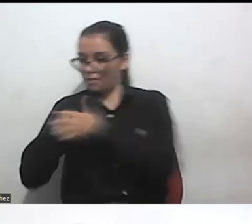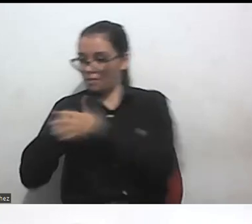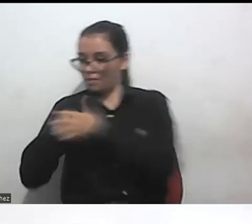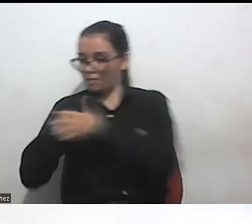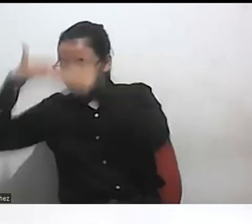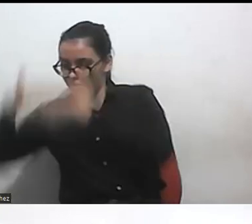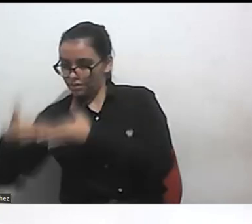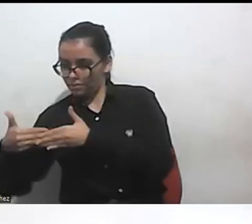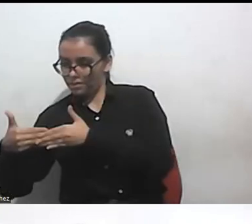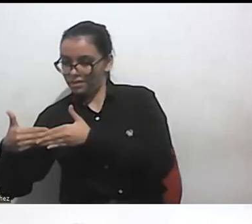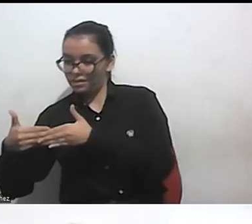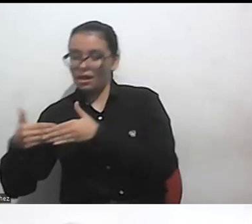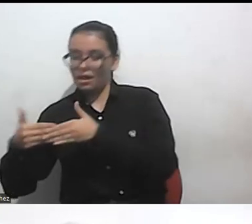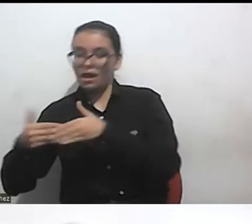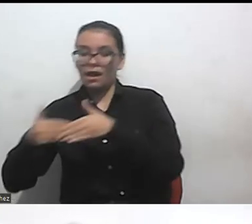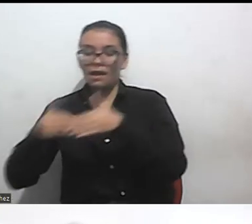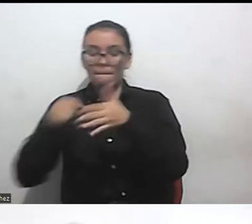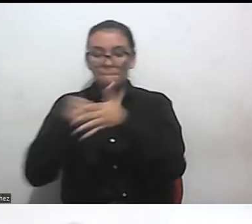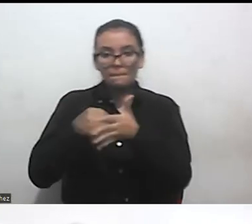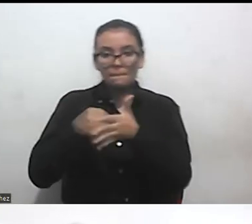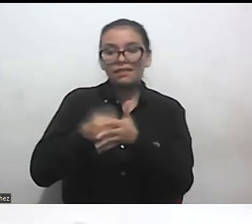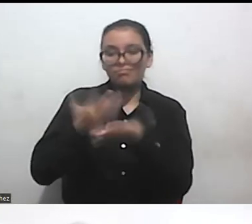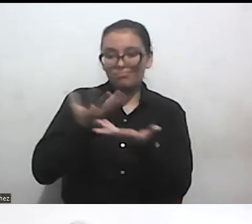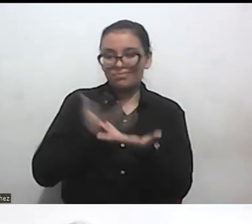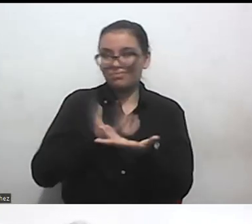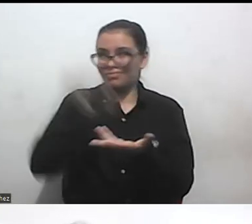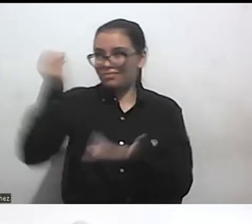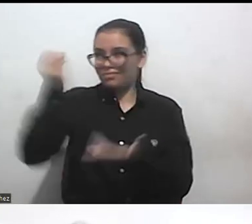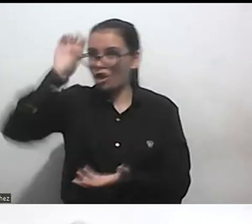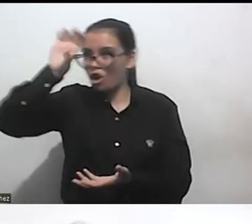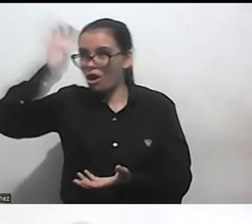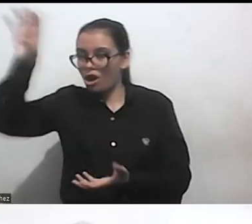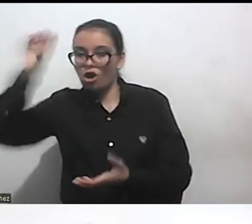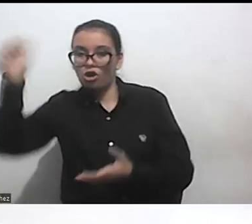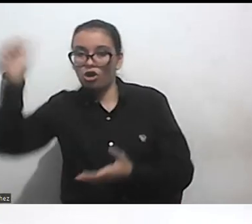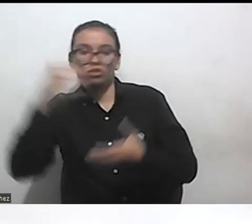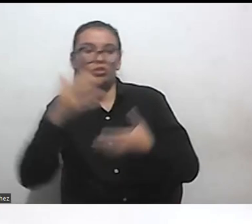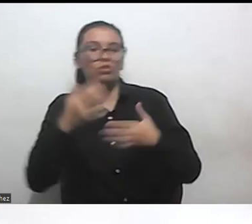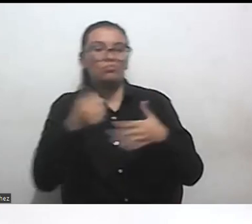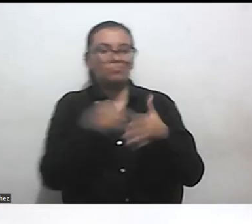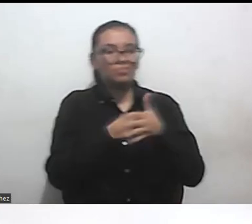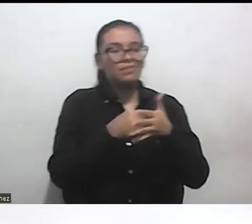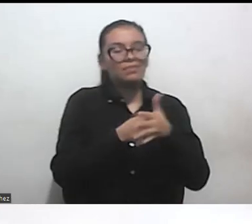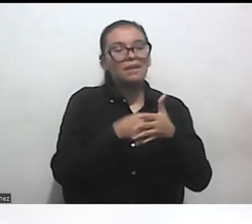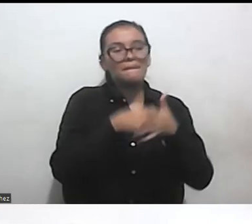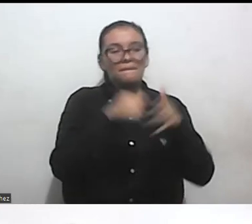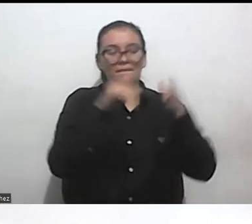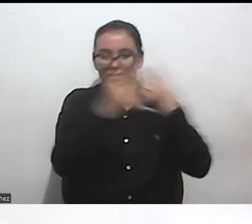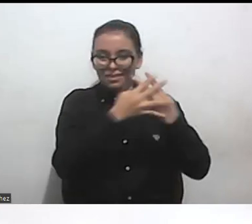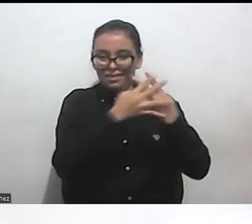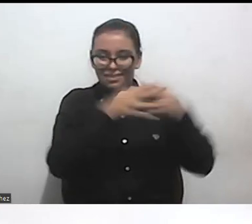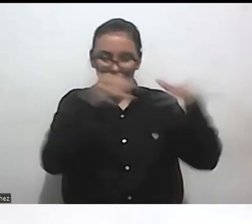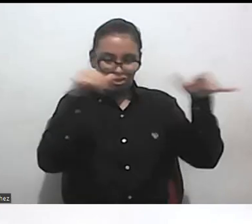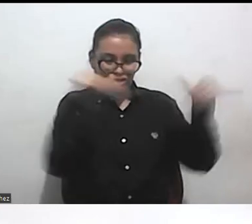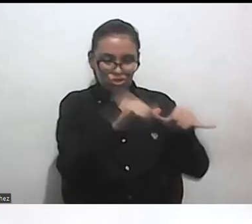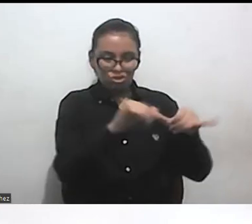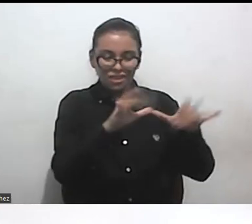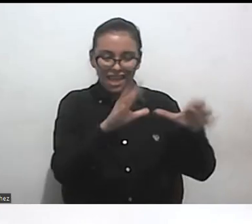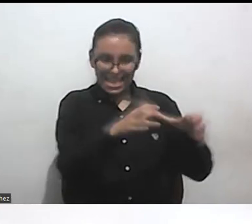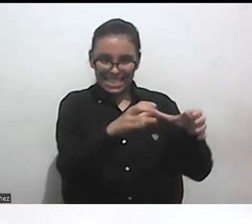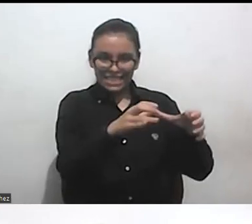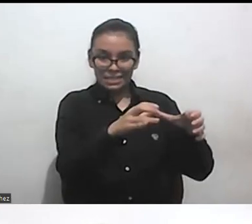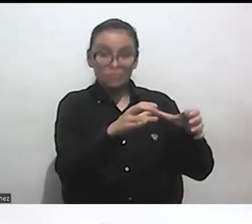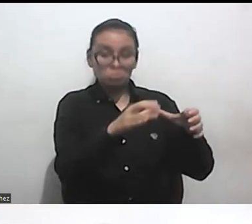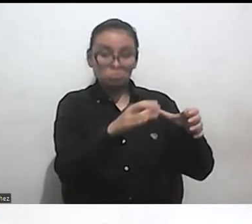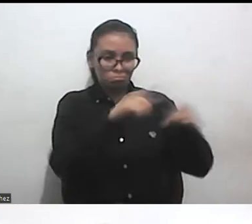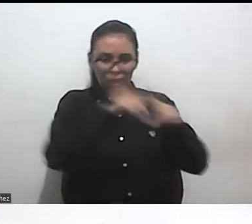personas migrantes personas privadas de la libertad en el sistema carcelario y para mí una de las